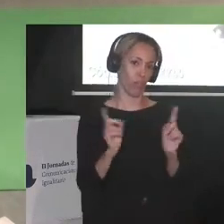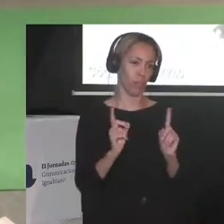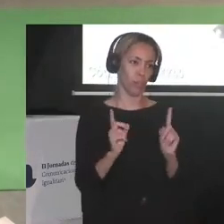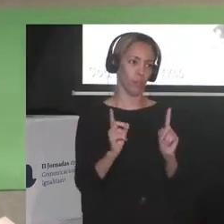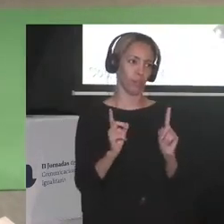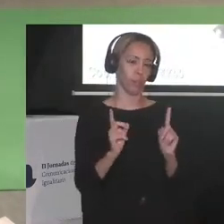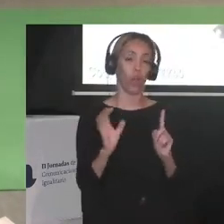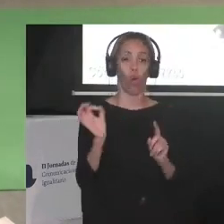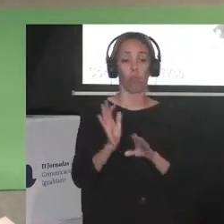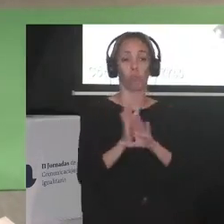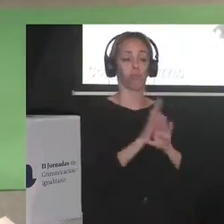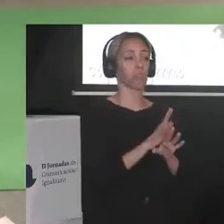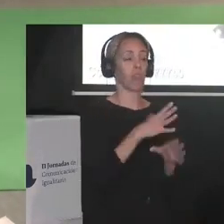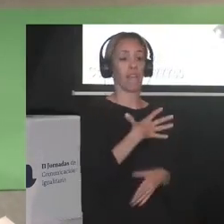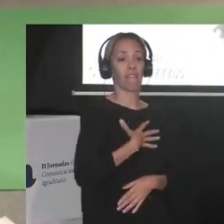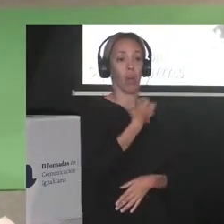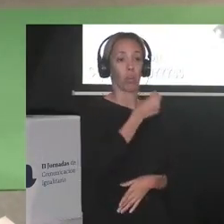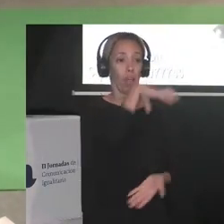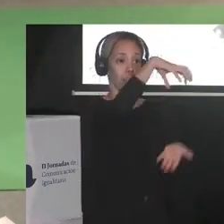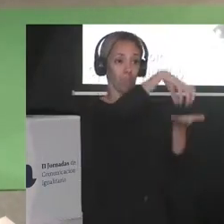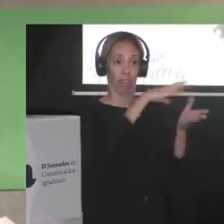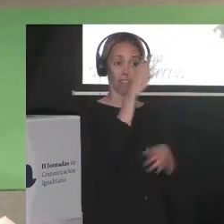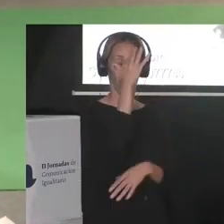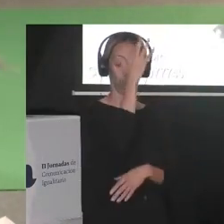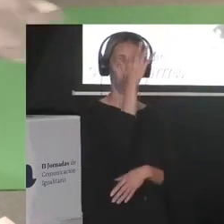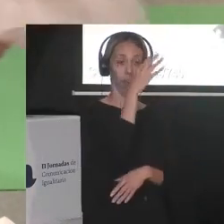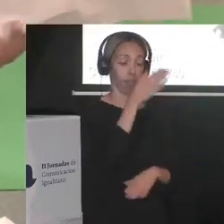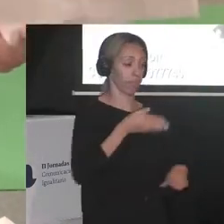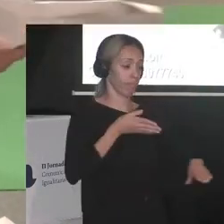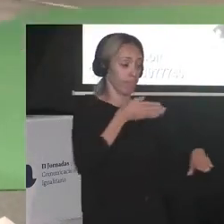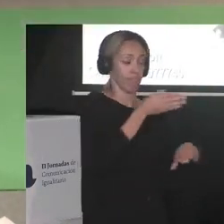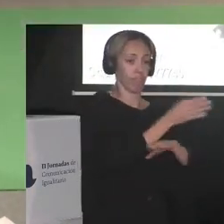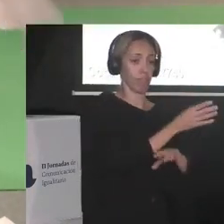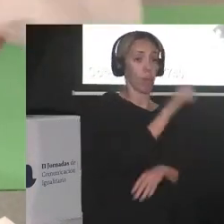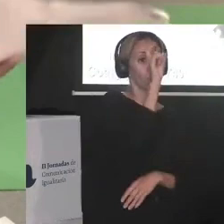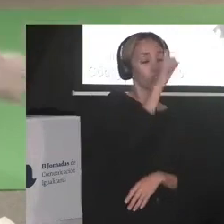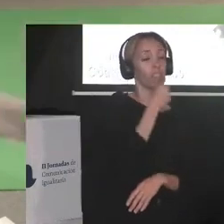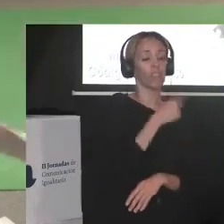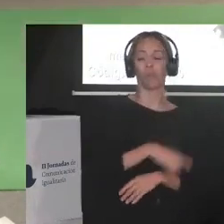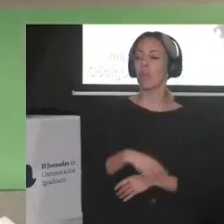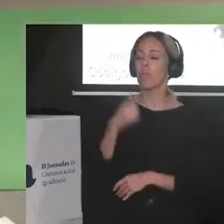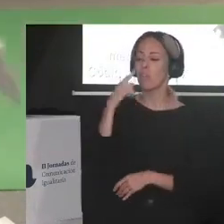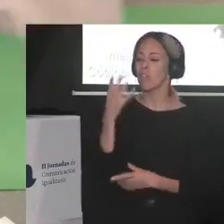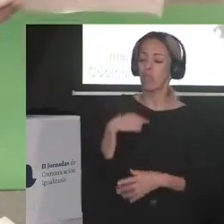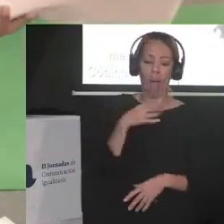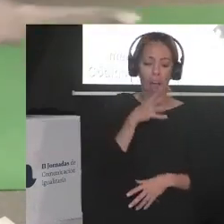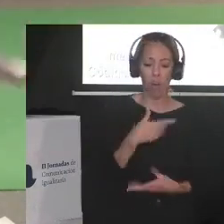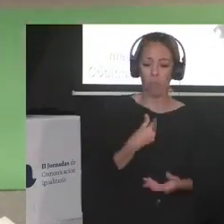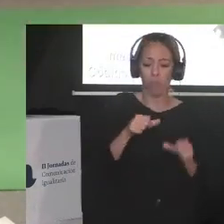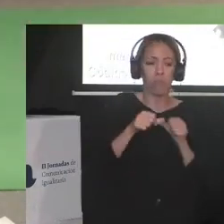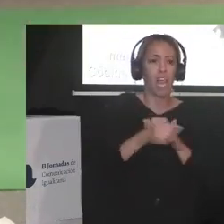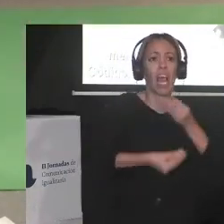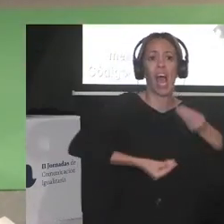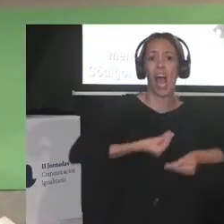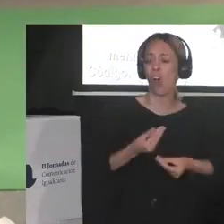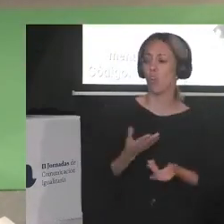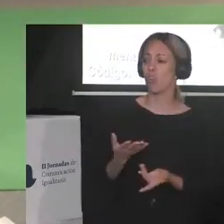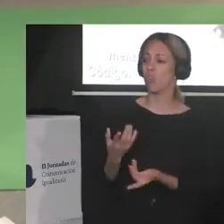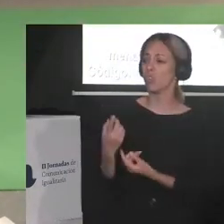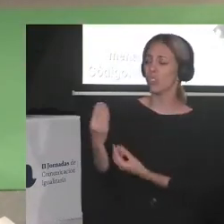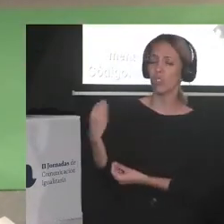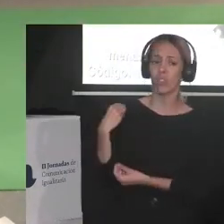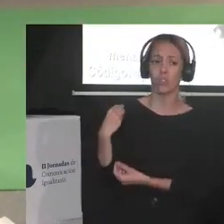O ir a una facultad, no sé, de filosofía y que un profesor me dice, pero ya, ¿qué puedo hacer entonces? ¿Qué puedo hacer? ¿no?